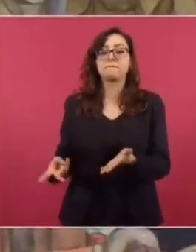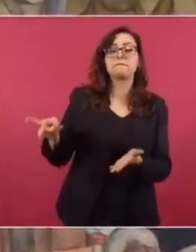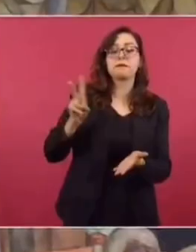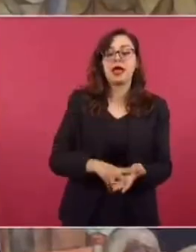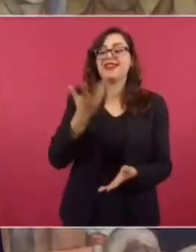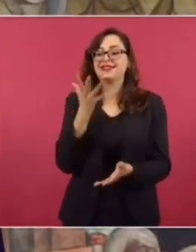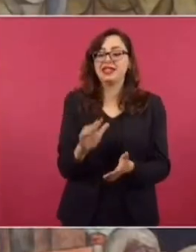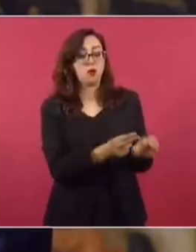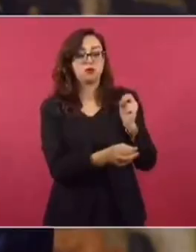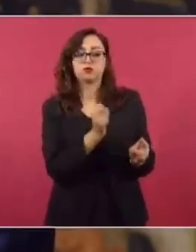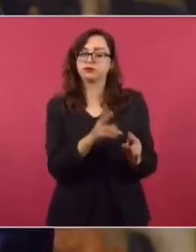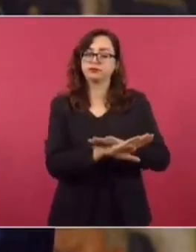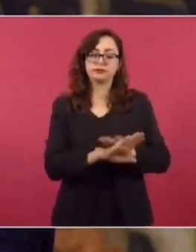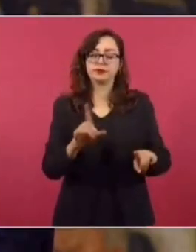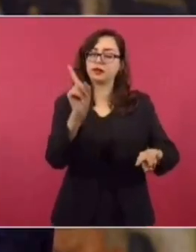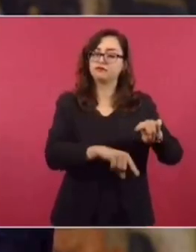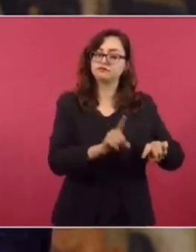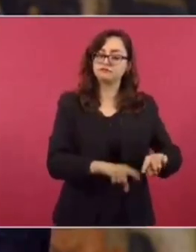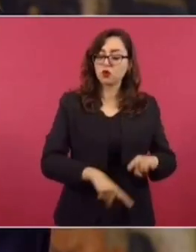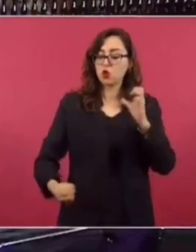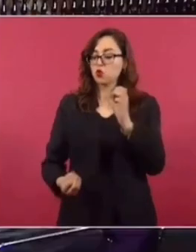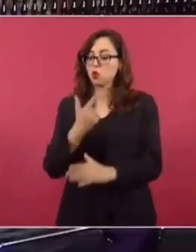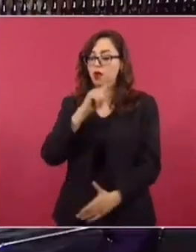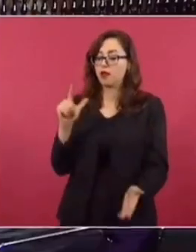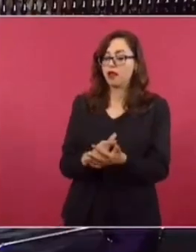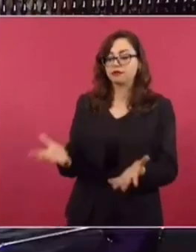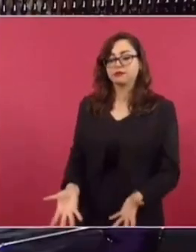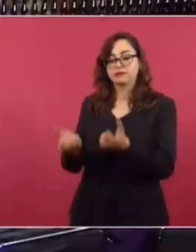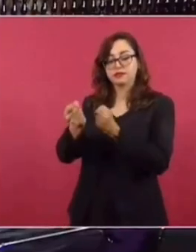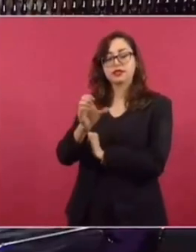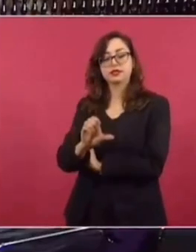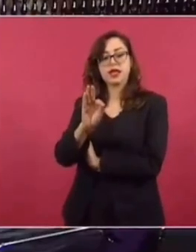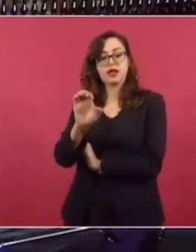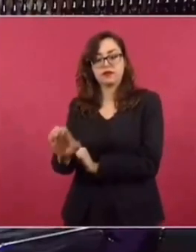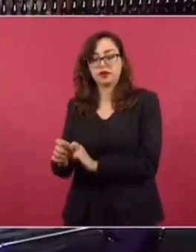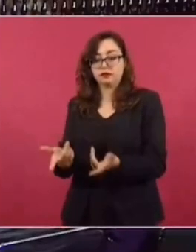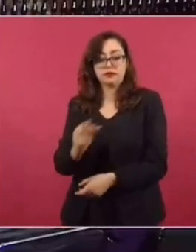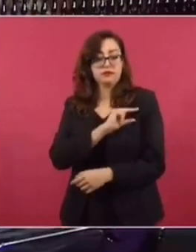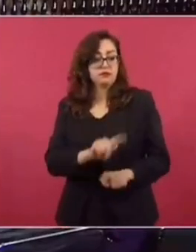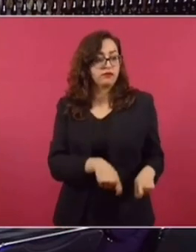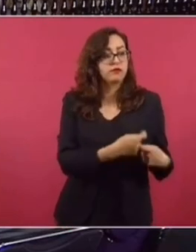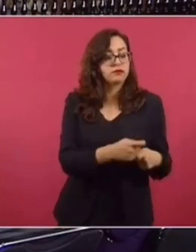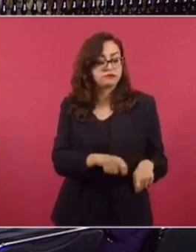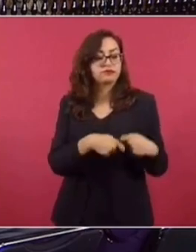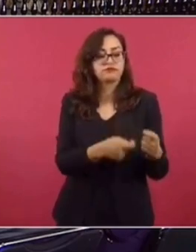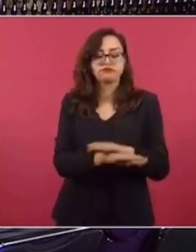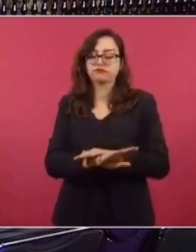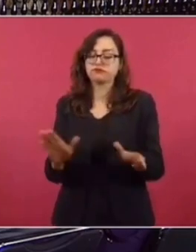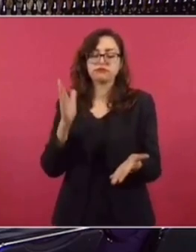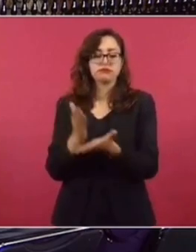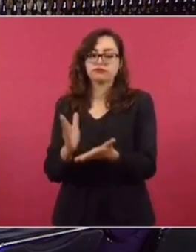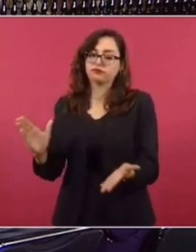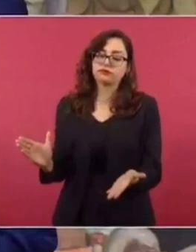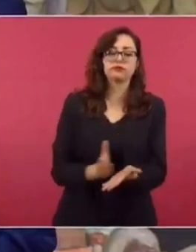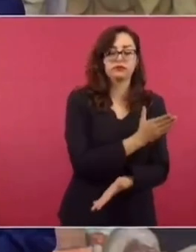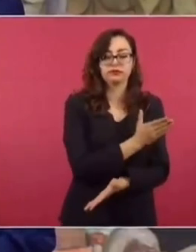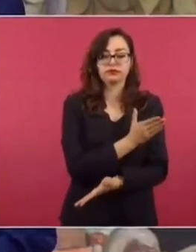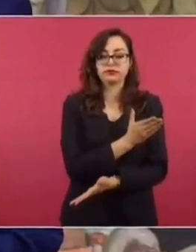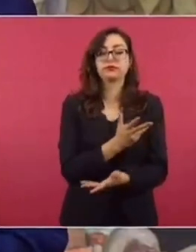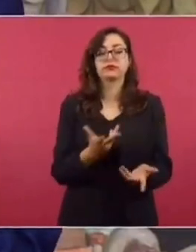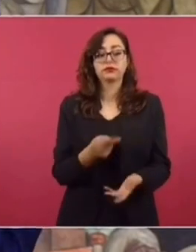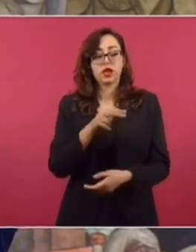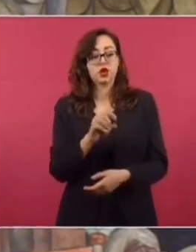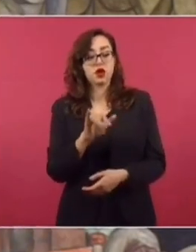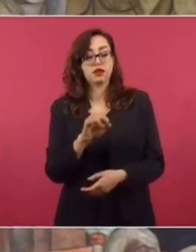10.000 megawatts. La Comisión Federal de Electricidad está siendo rescatada del lucro privatizador que caracterizó a la política liberal o neoporfilista,